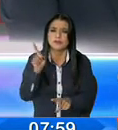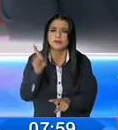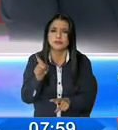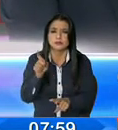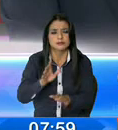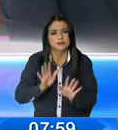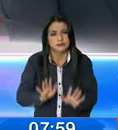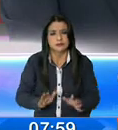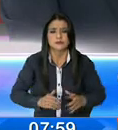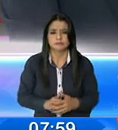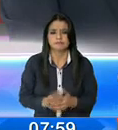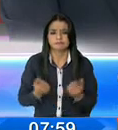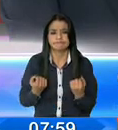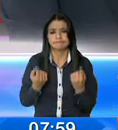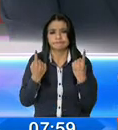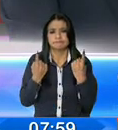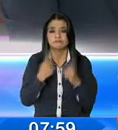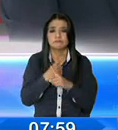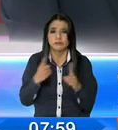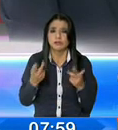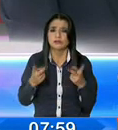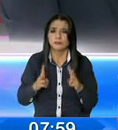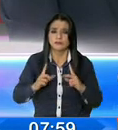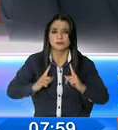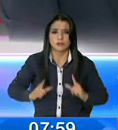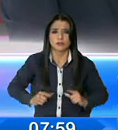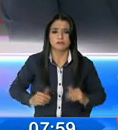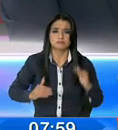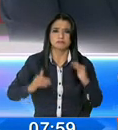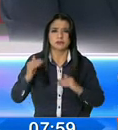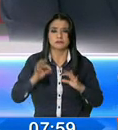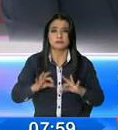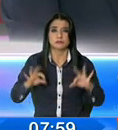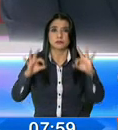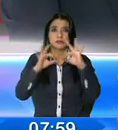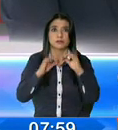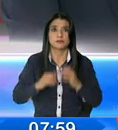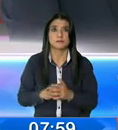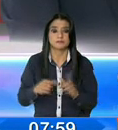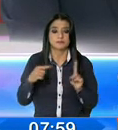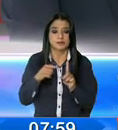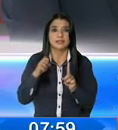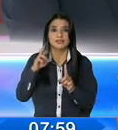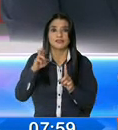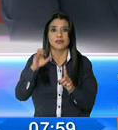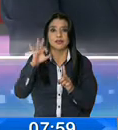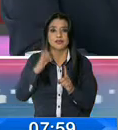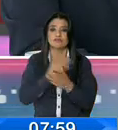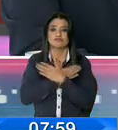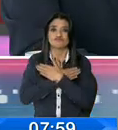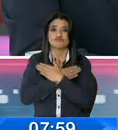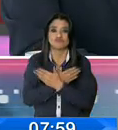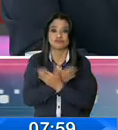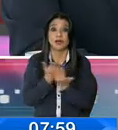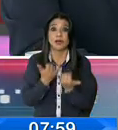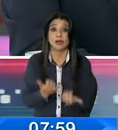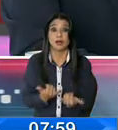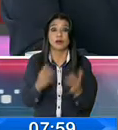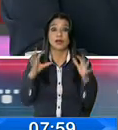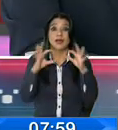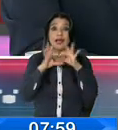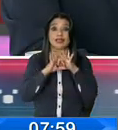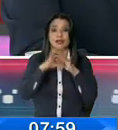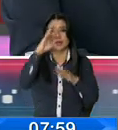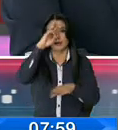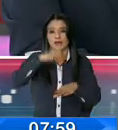que entendemos, pero también entendemos que la salud es lo más importante. Estefanía Grunauer, le mando un abrazo grande. Tenemos que ir a dar un paso a la cadena de